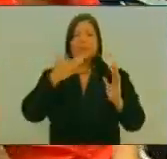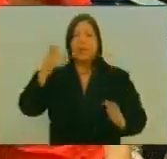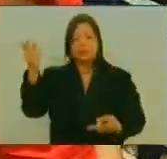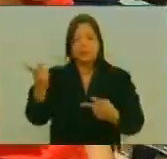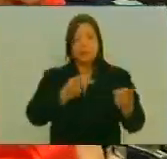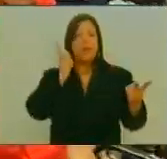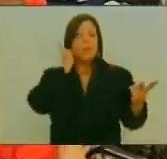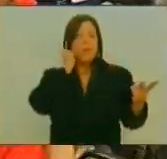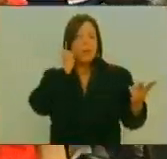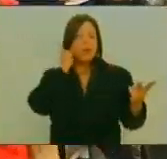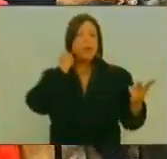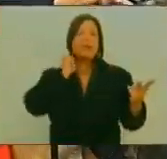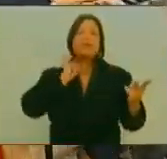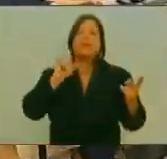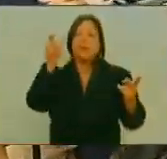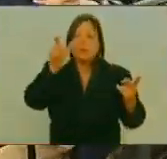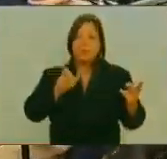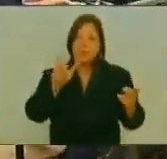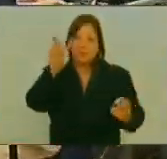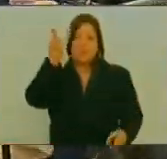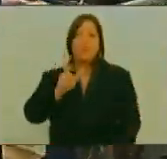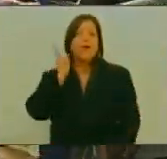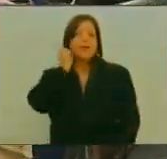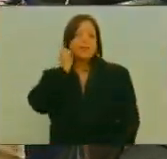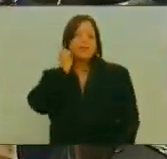Constituyente Queinire Fernández